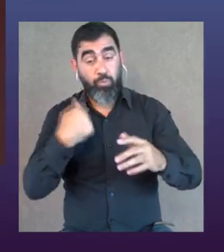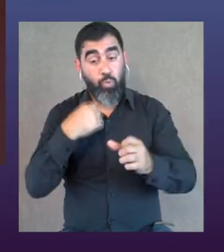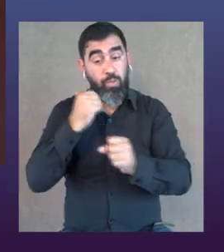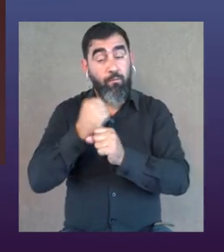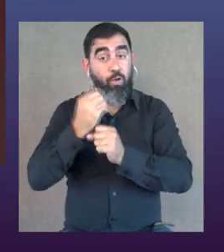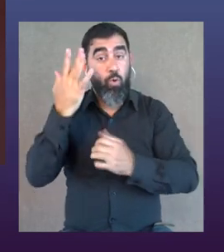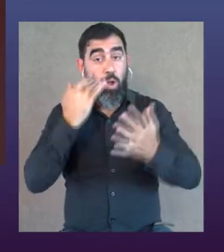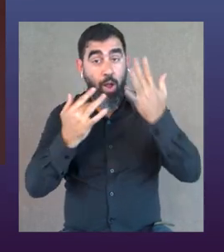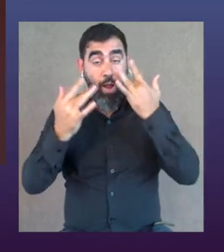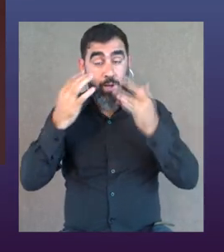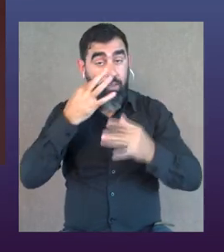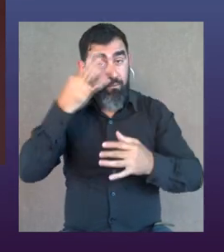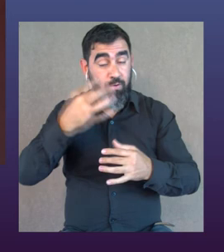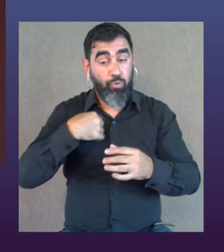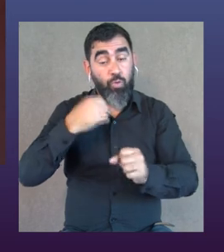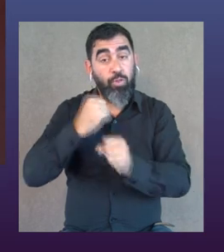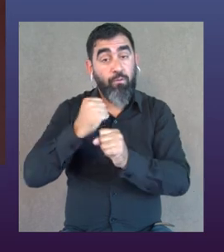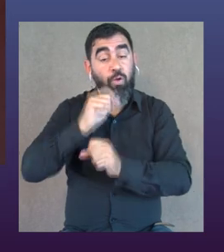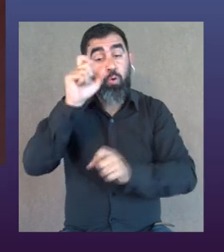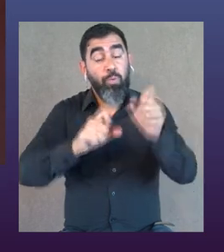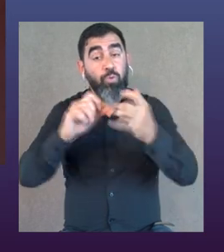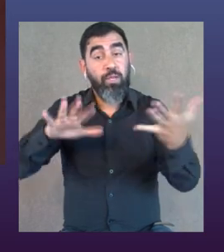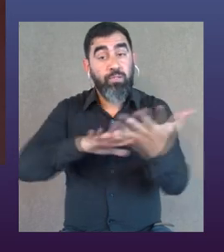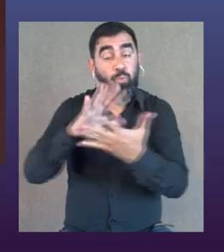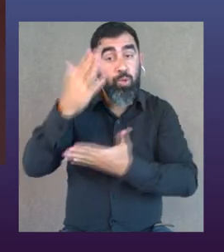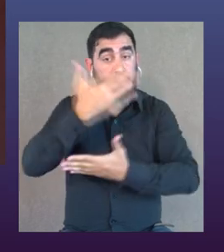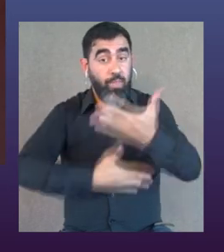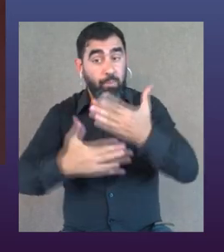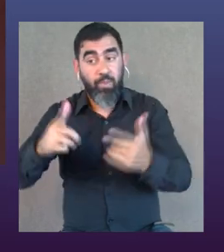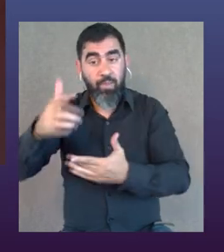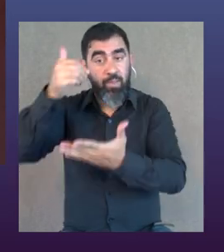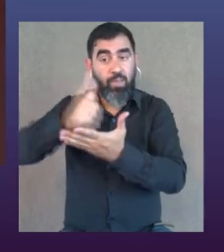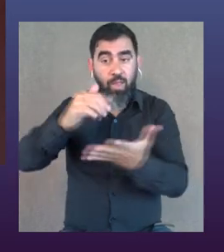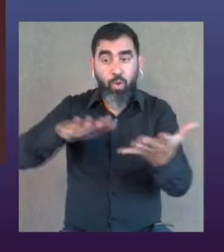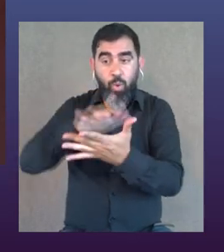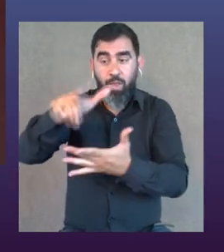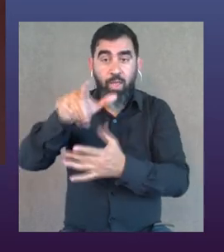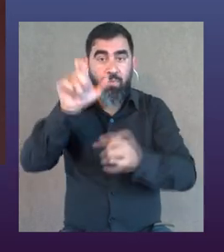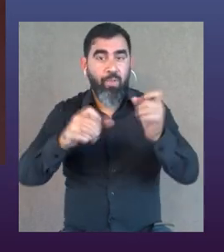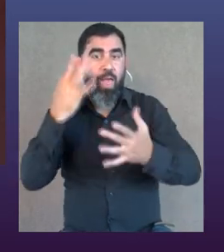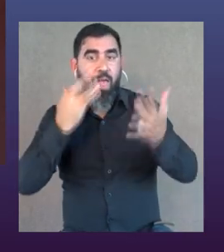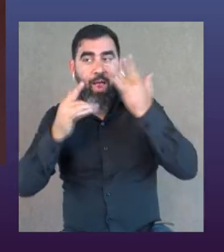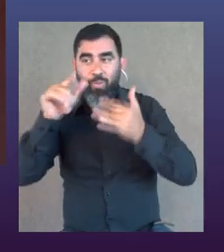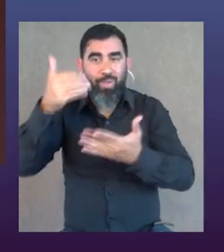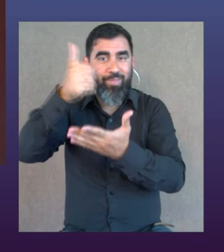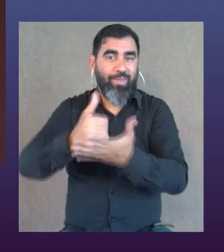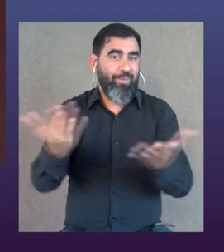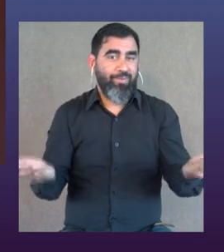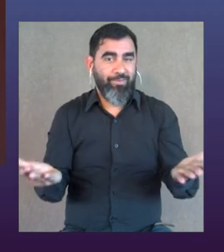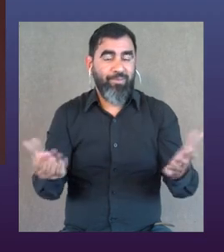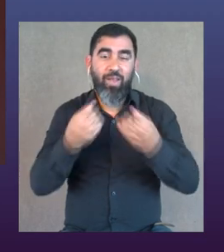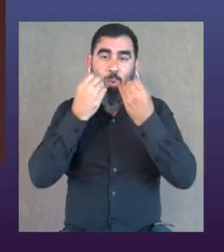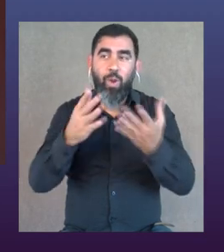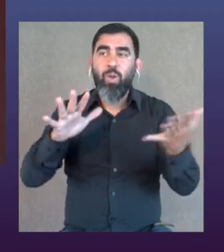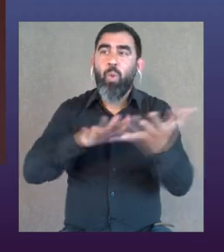inclusión para mí cuando trabajo en arte y cuando trabajo con personas con discapacidad es estar en los lugares donde están las obras de danza